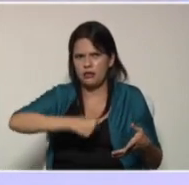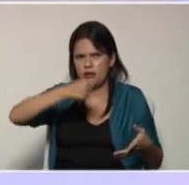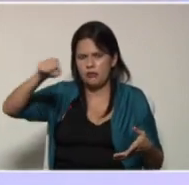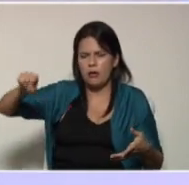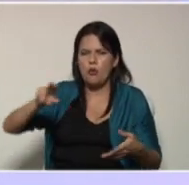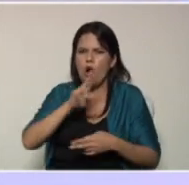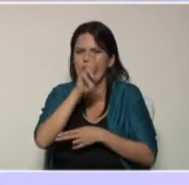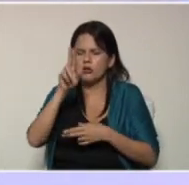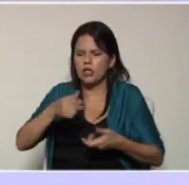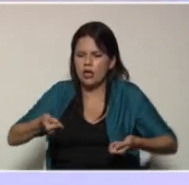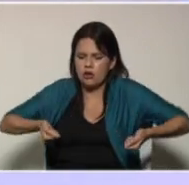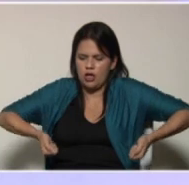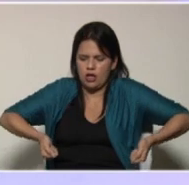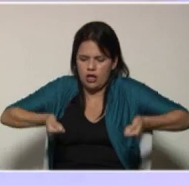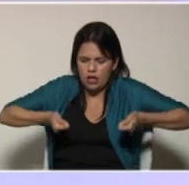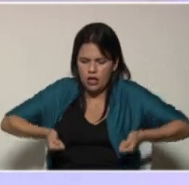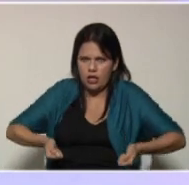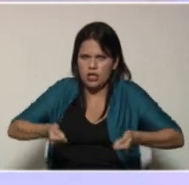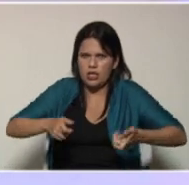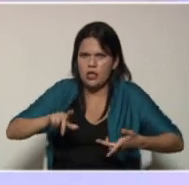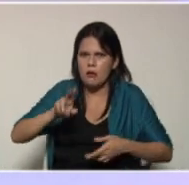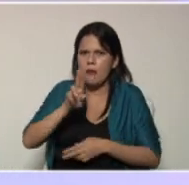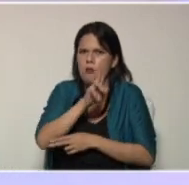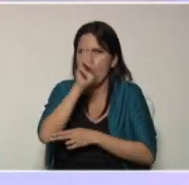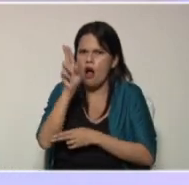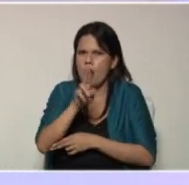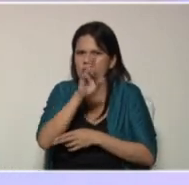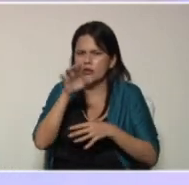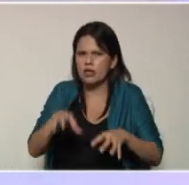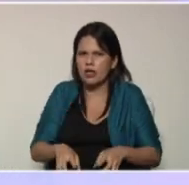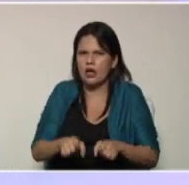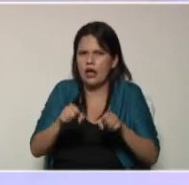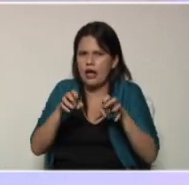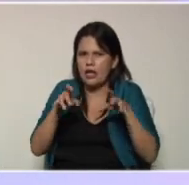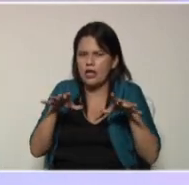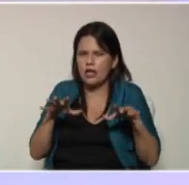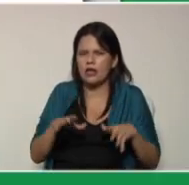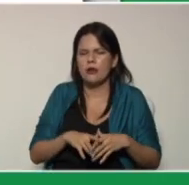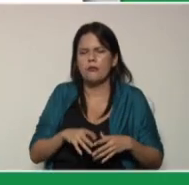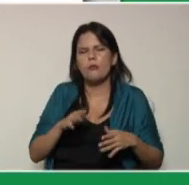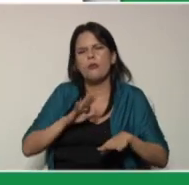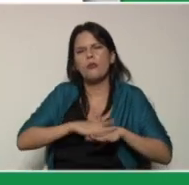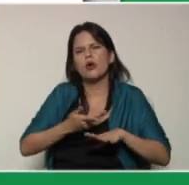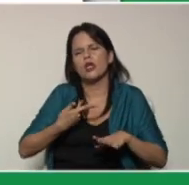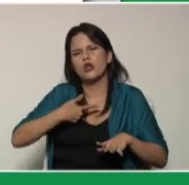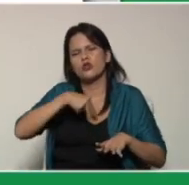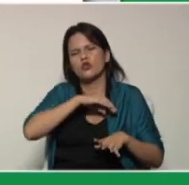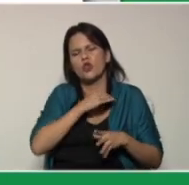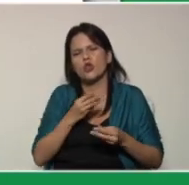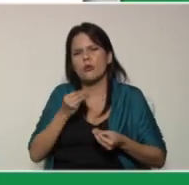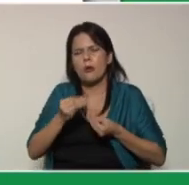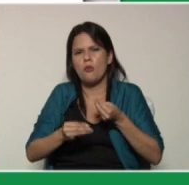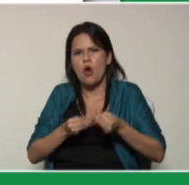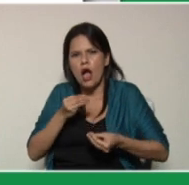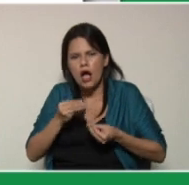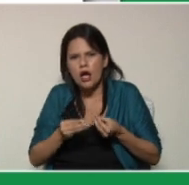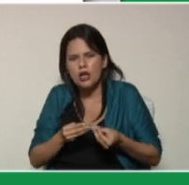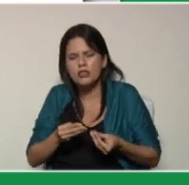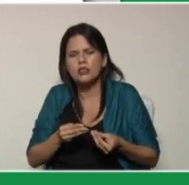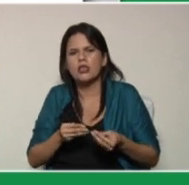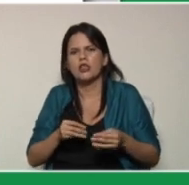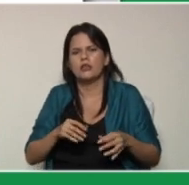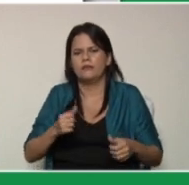carretilla vamos a utilizar arena acerrín porque nosotros vamos a realizar un compost todo eso debemos